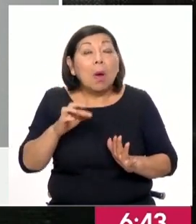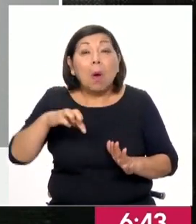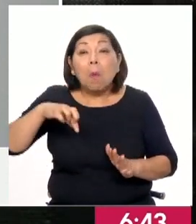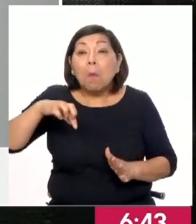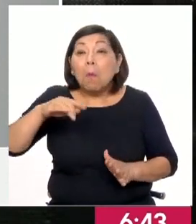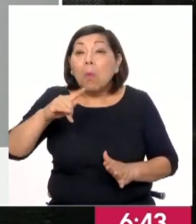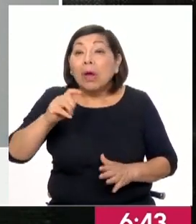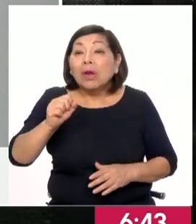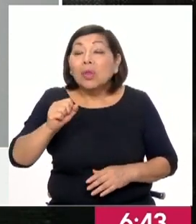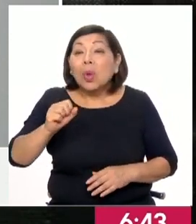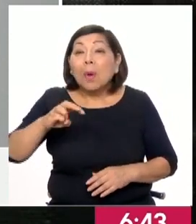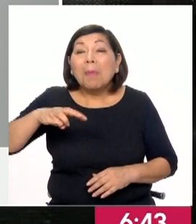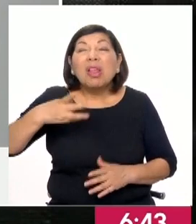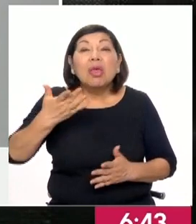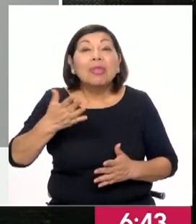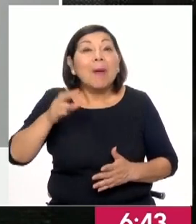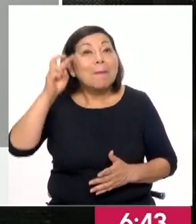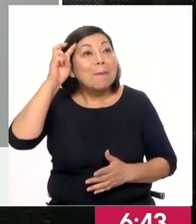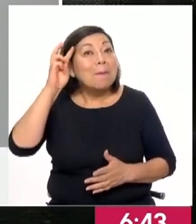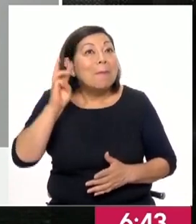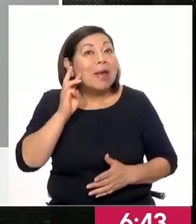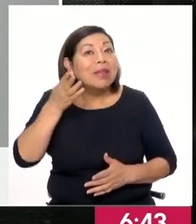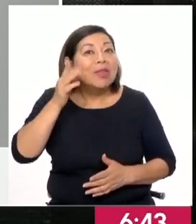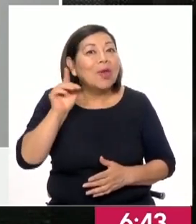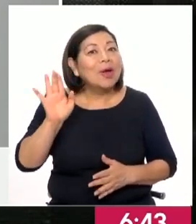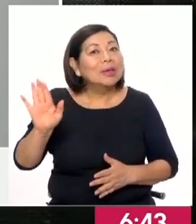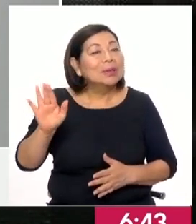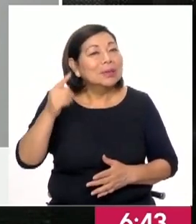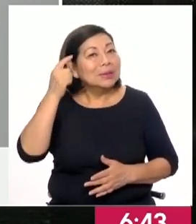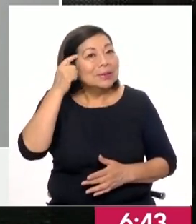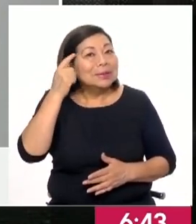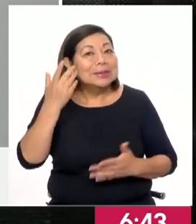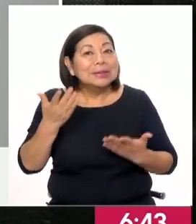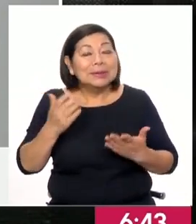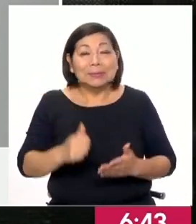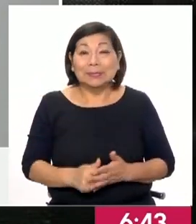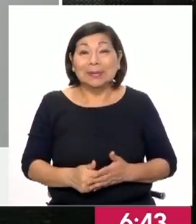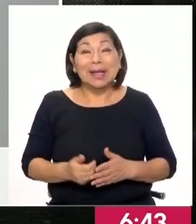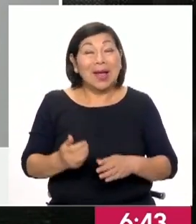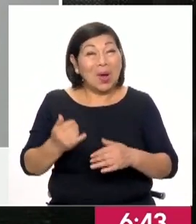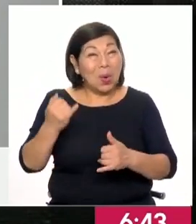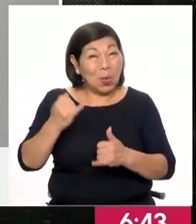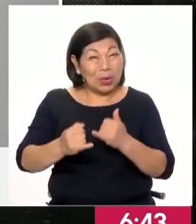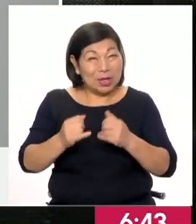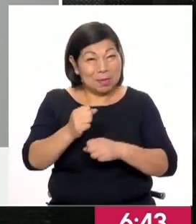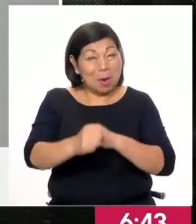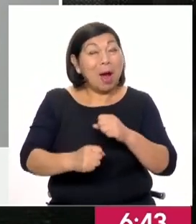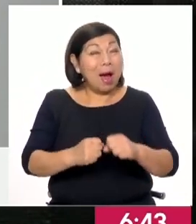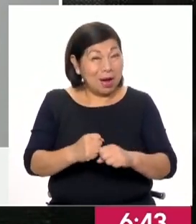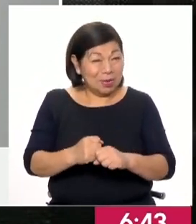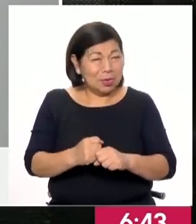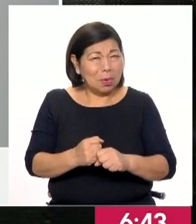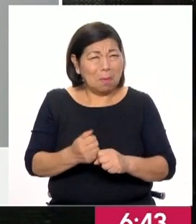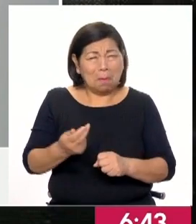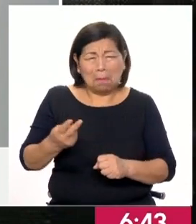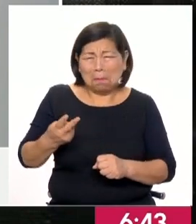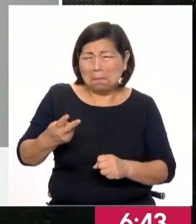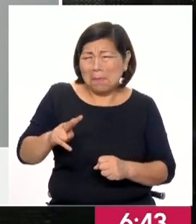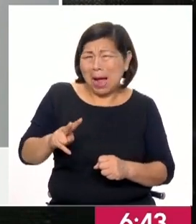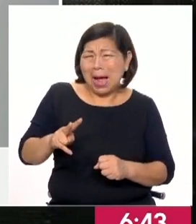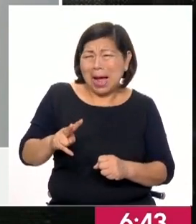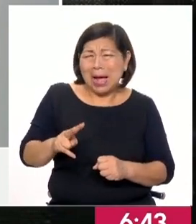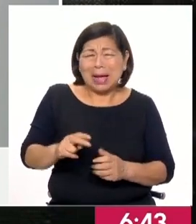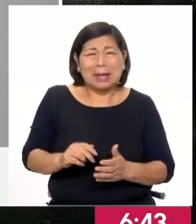Puerto Maldonado solamente, este, pensando, ¿no?, este, lo que ha pasado el último año, ha acumulado una inflación